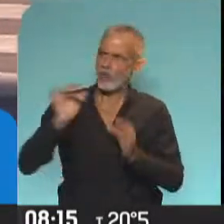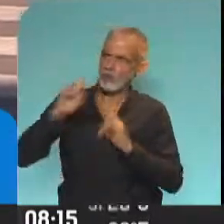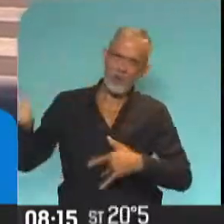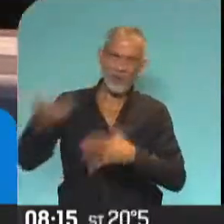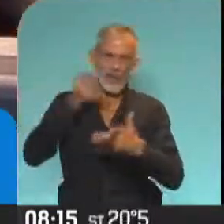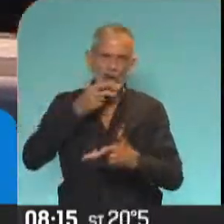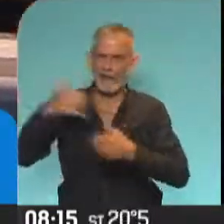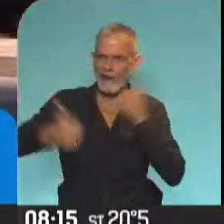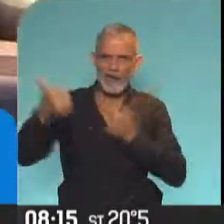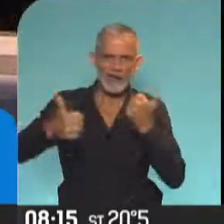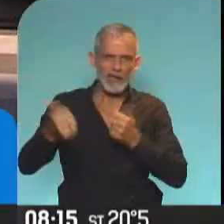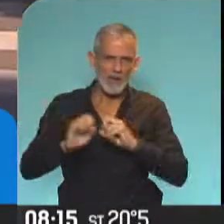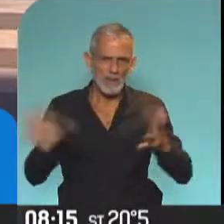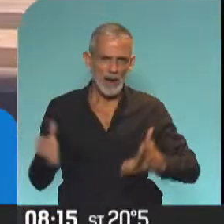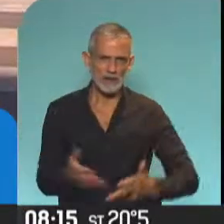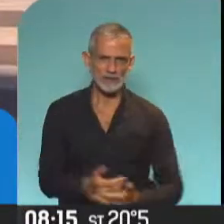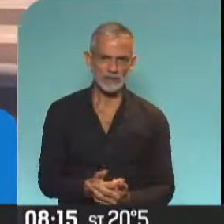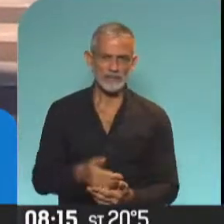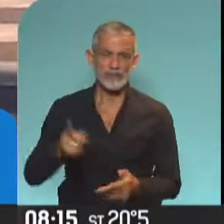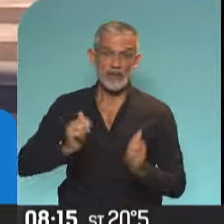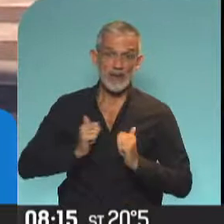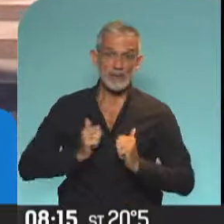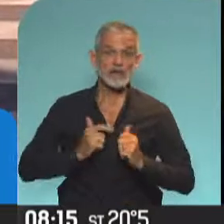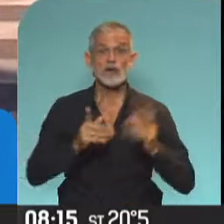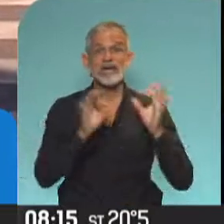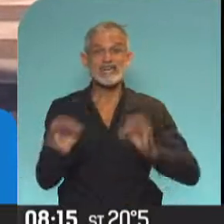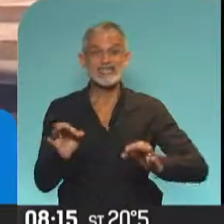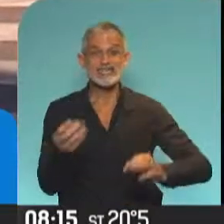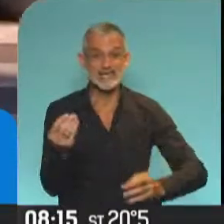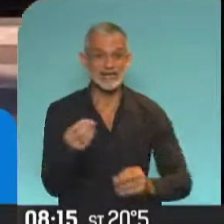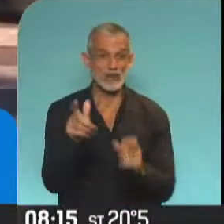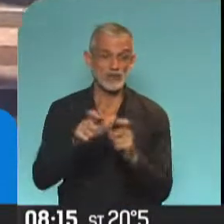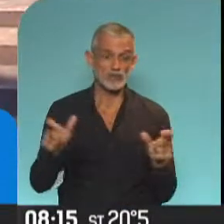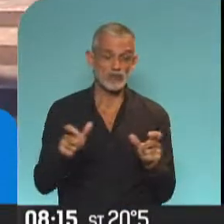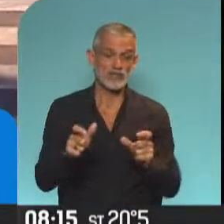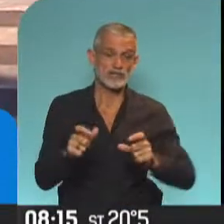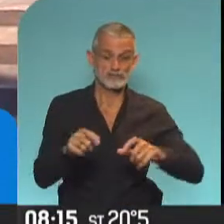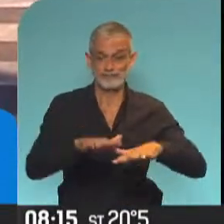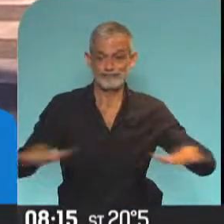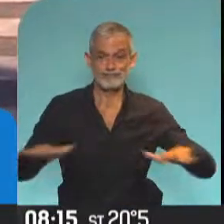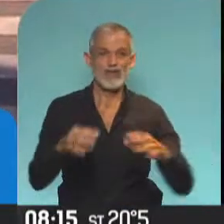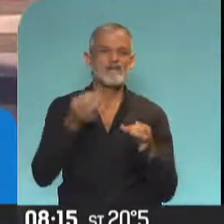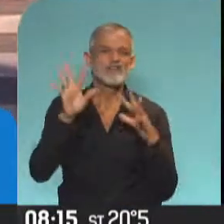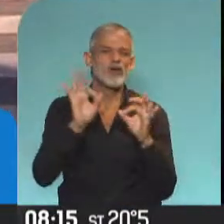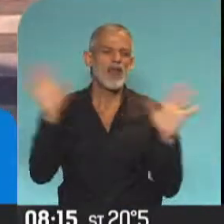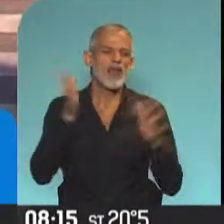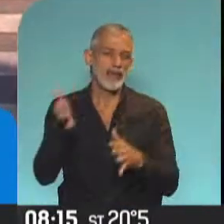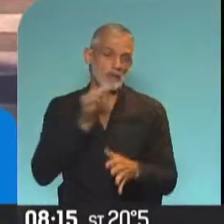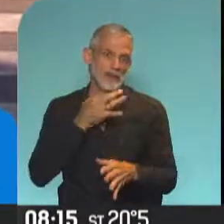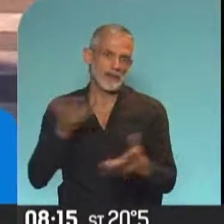de competencia desleal. A la espera de la llegada de los trabajadores libres, los vendedores libres, que están